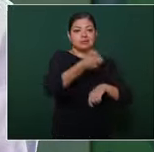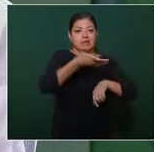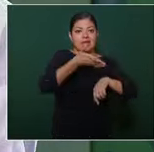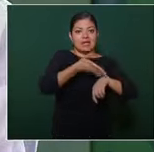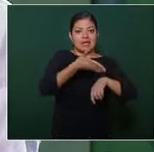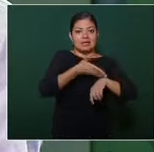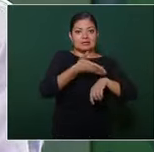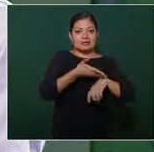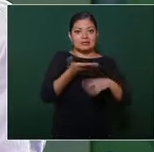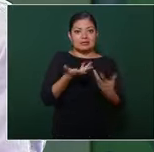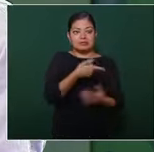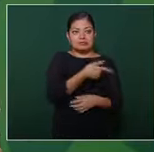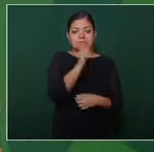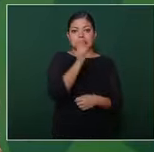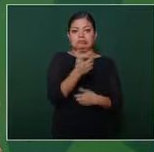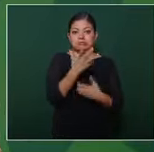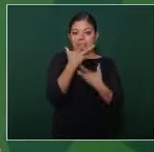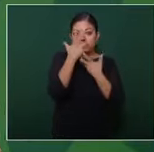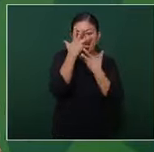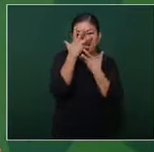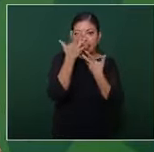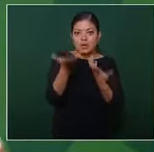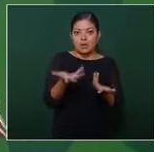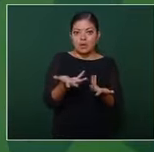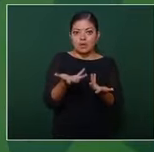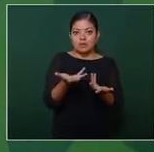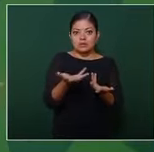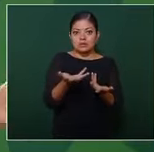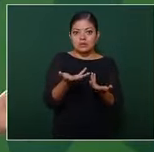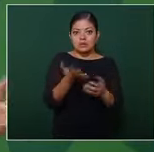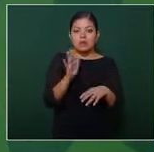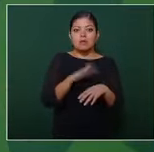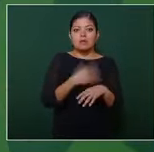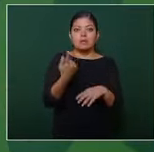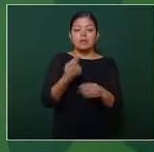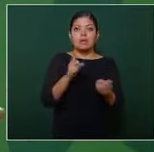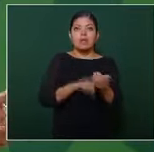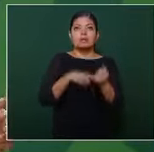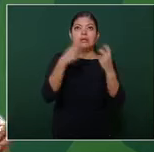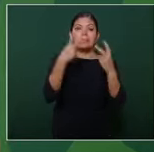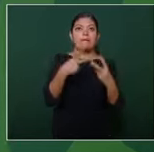avergonzado por la gran tragedia